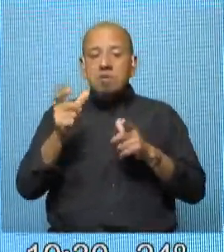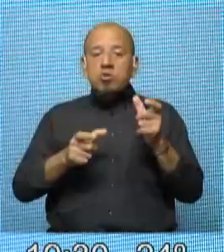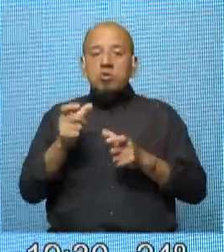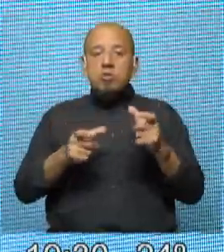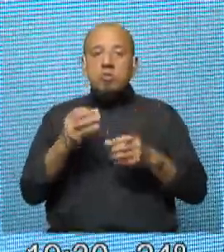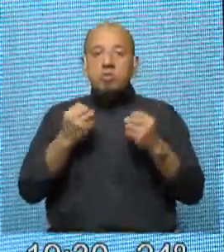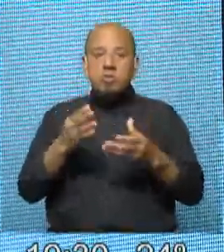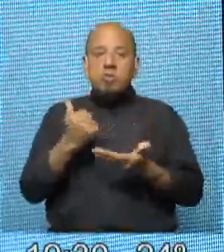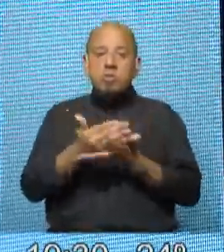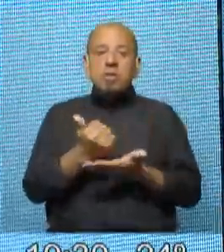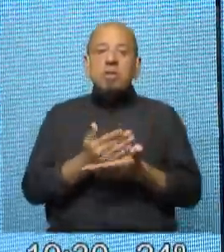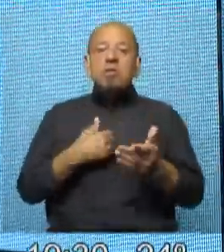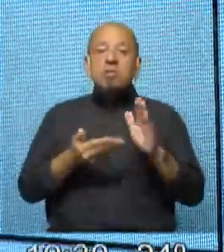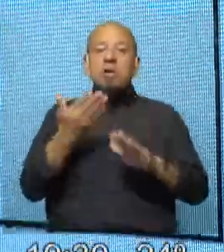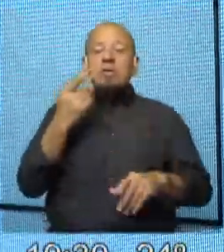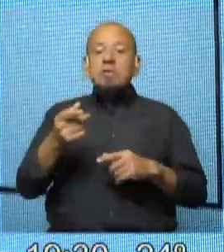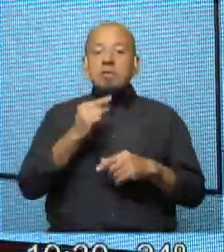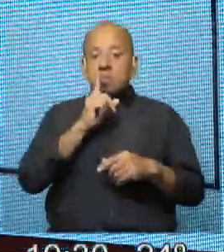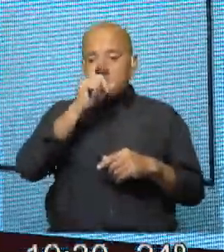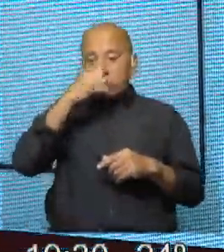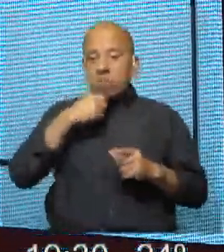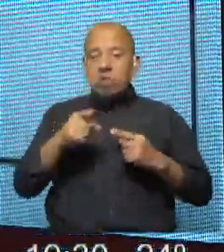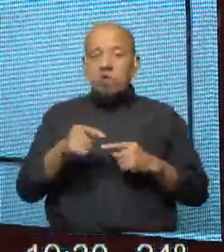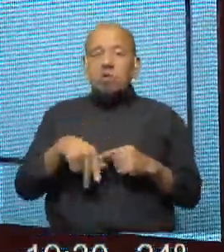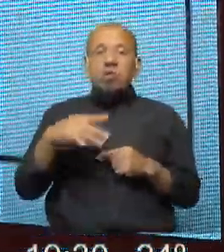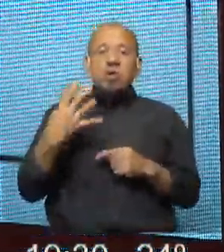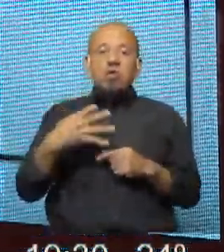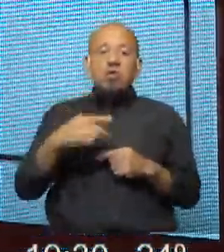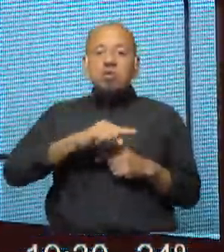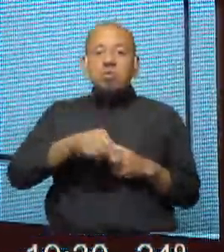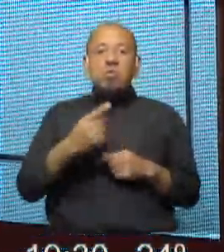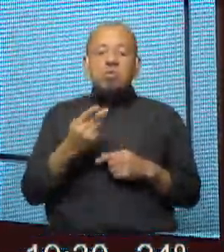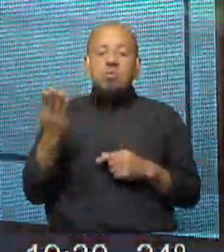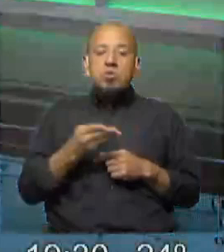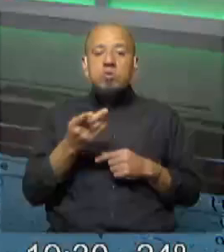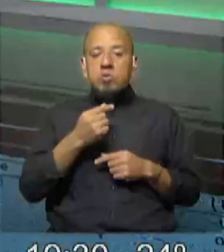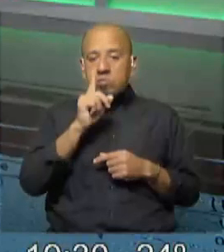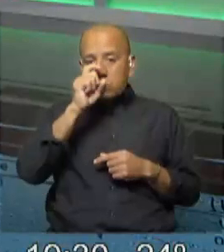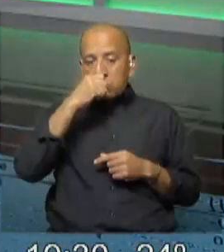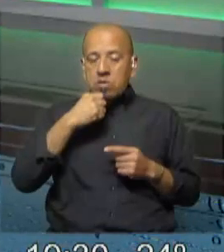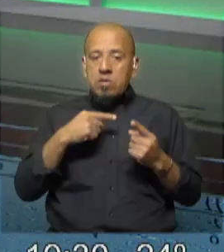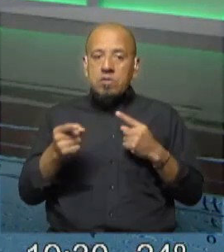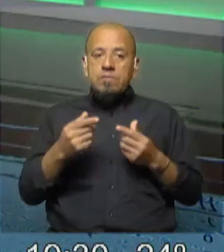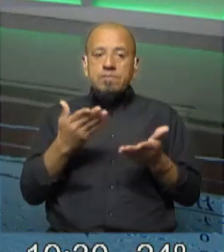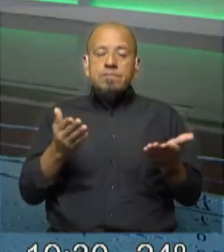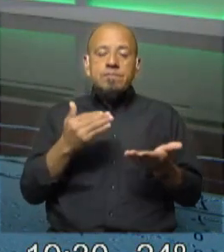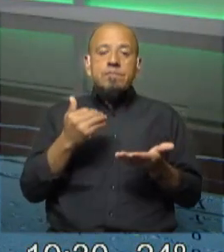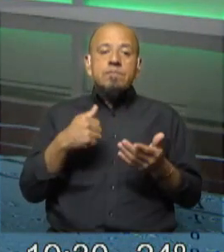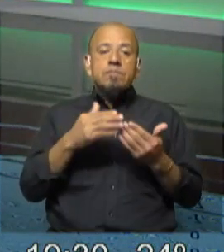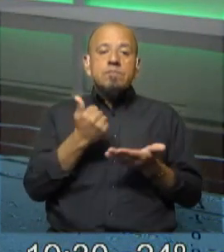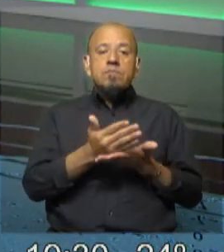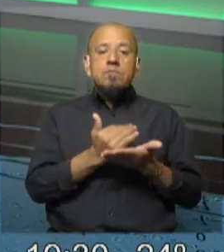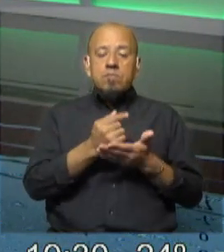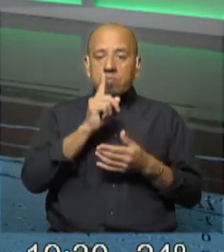es el departamento con una tasa más alta. Le sigue Montevideo con 14,1%. Montevideo, obviamente, es el departamento que tuvo más casos, con